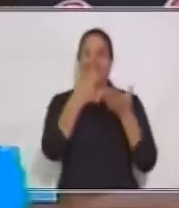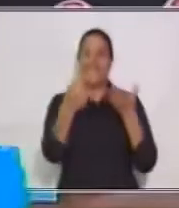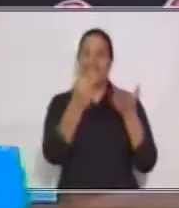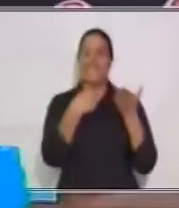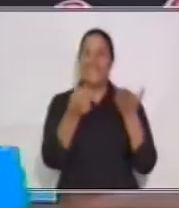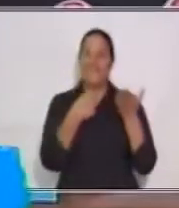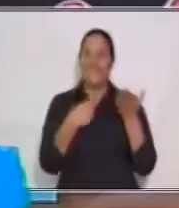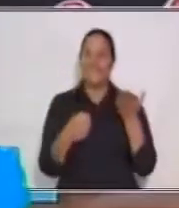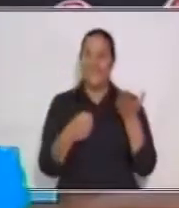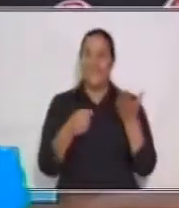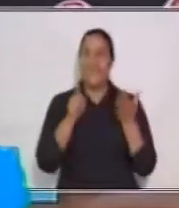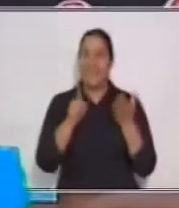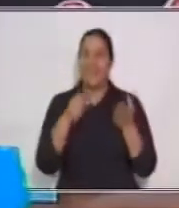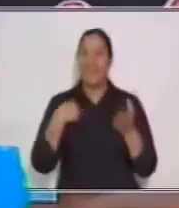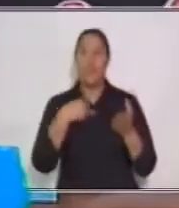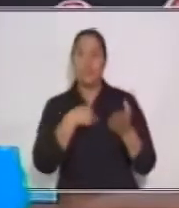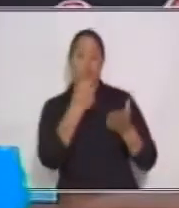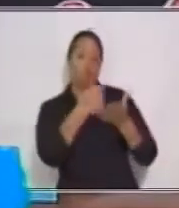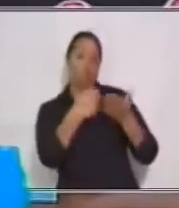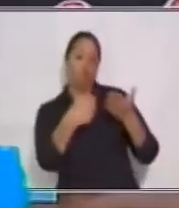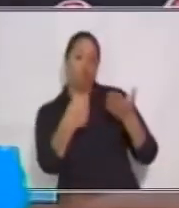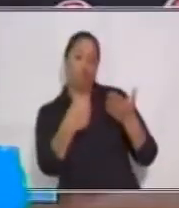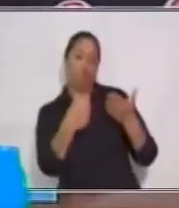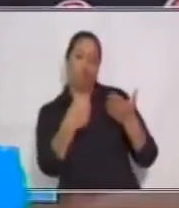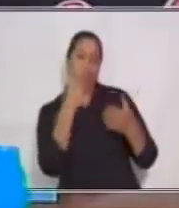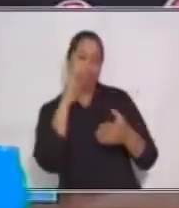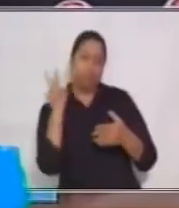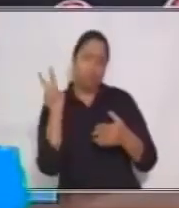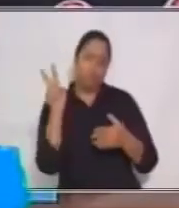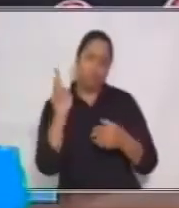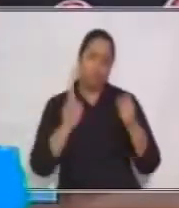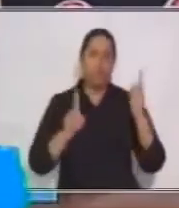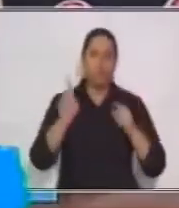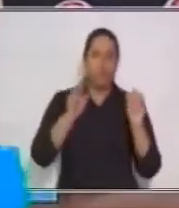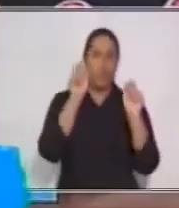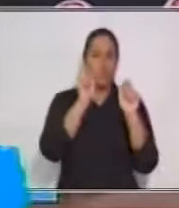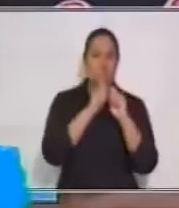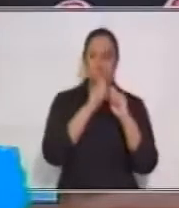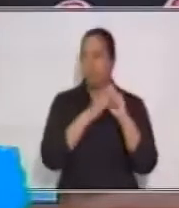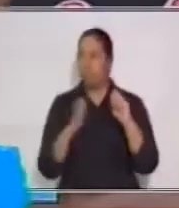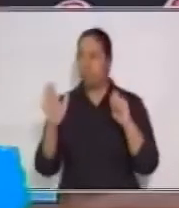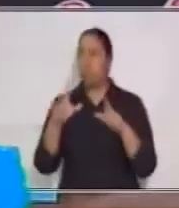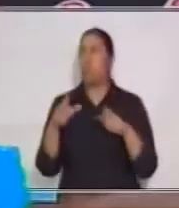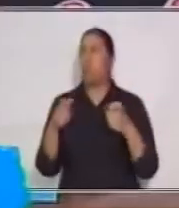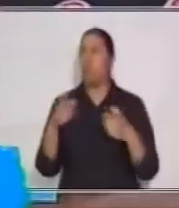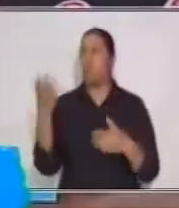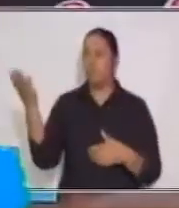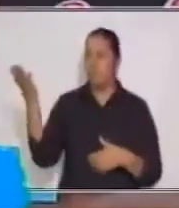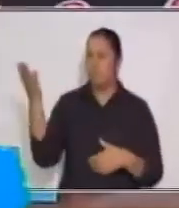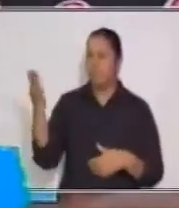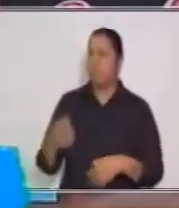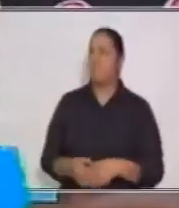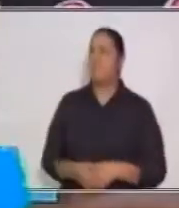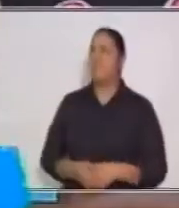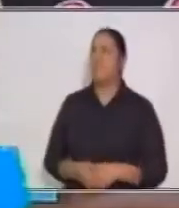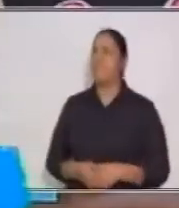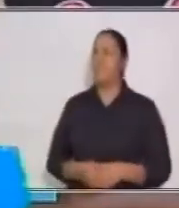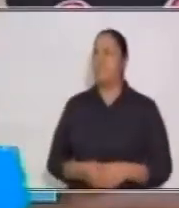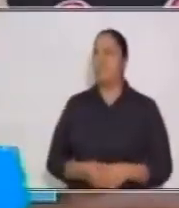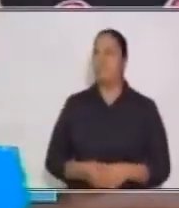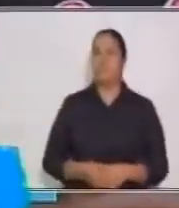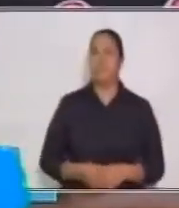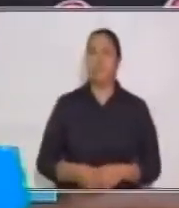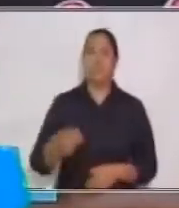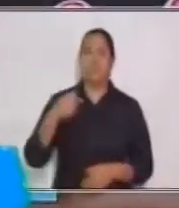a escribir algo. Y vamos a ver dónde va el punto. ¿Están de acuerdo? Muy bien. Yo coloqué acá una